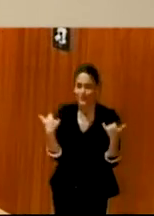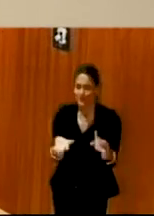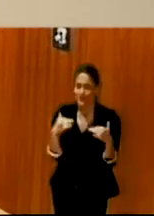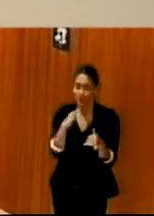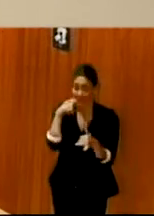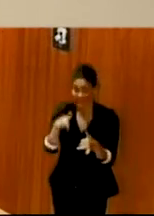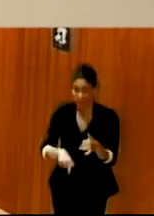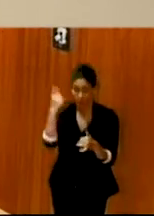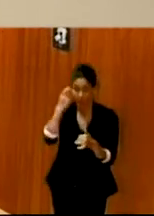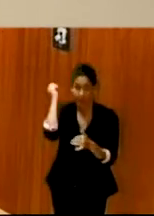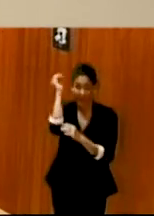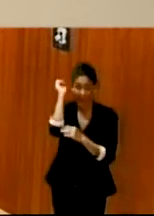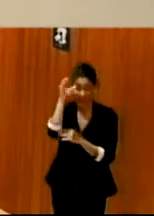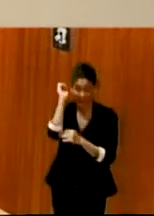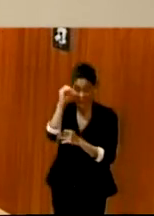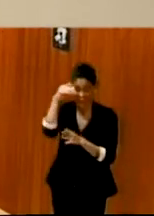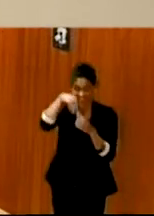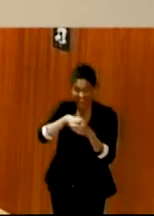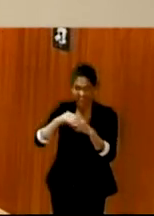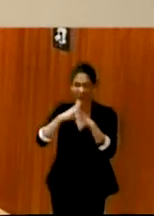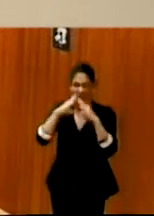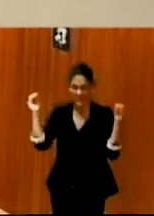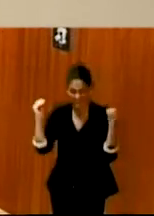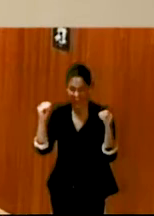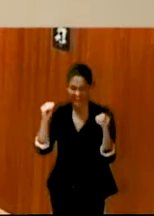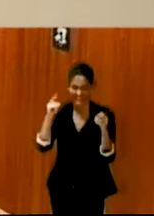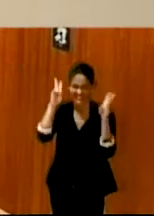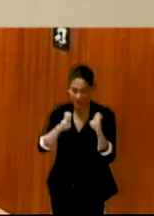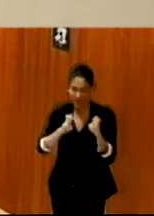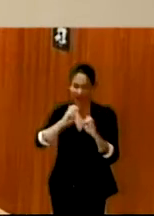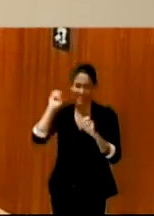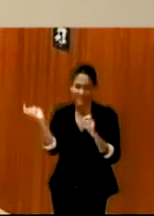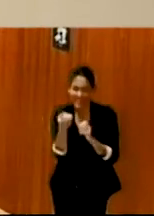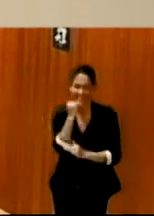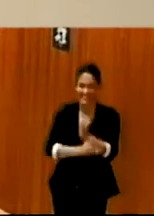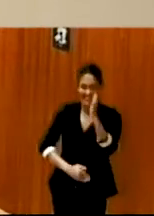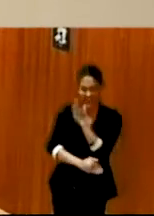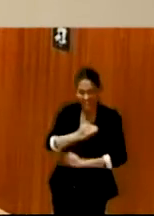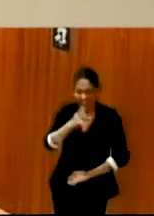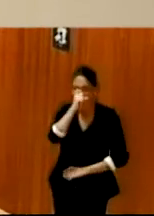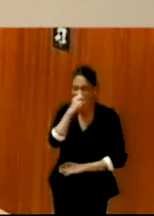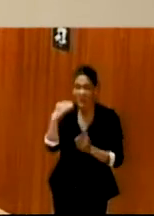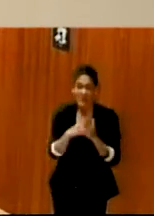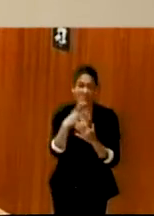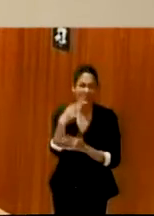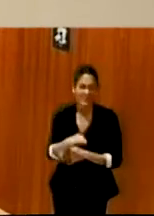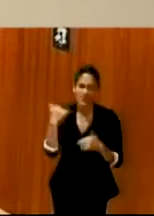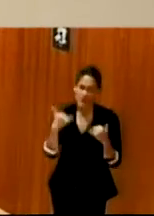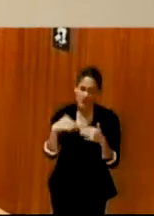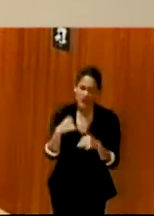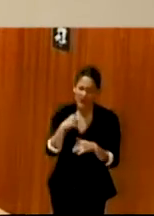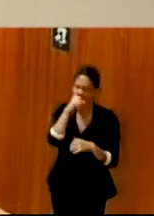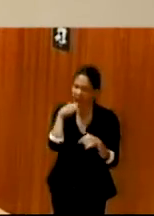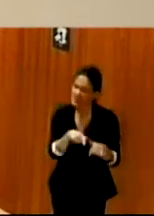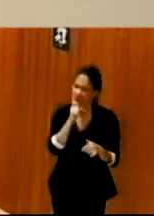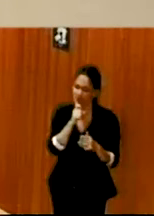jornadas de diversidad, discapacidad, ¿a que sí? ¿Cuándo siga el 2020? Sí, sí, hostia, el año de las primeras jornadas de